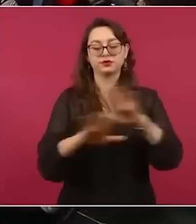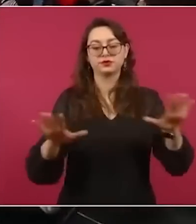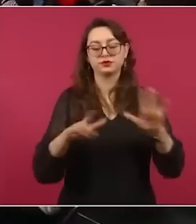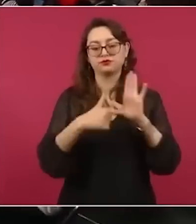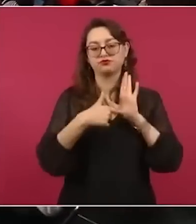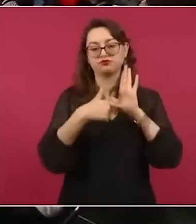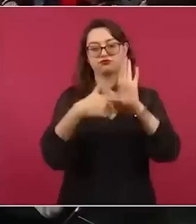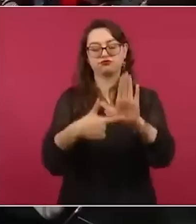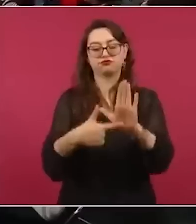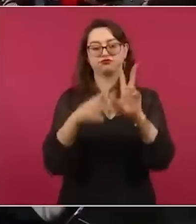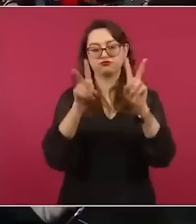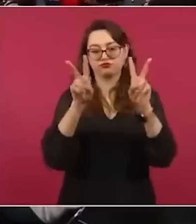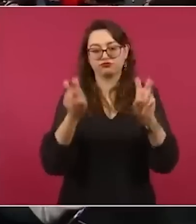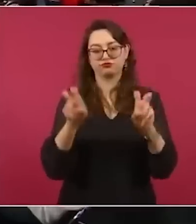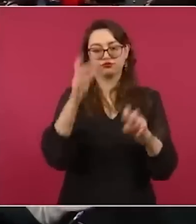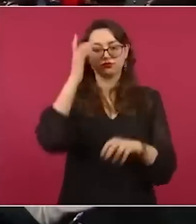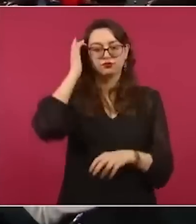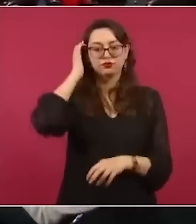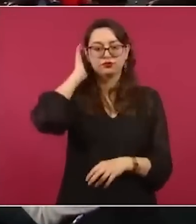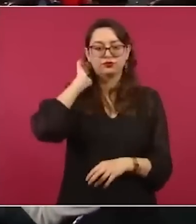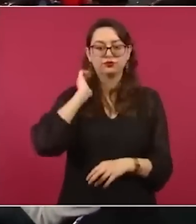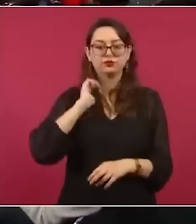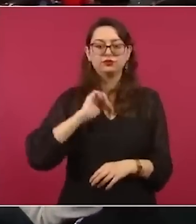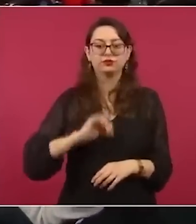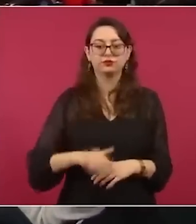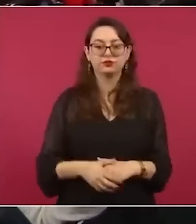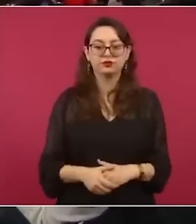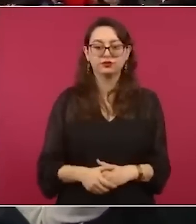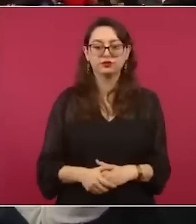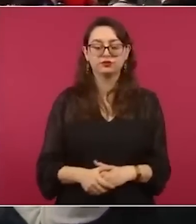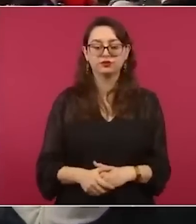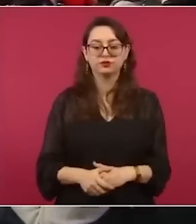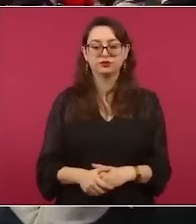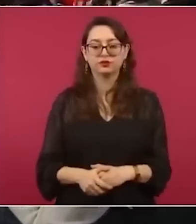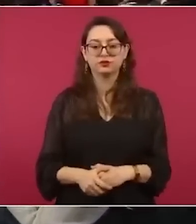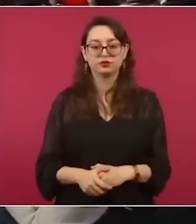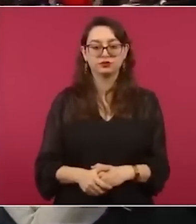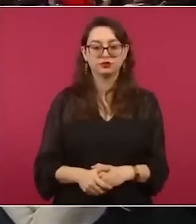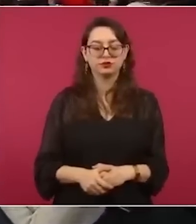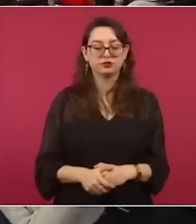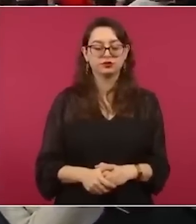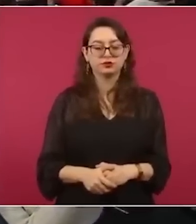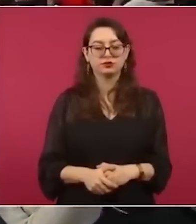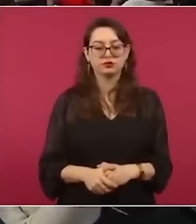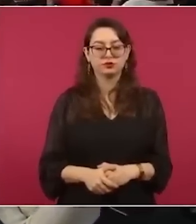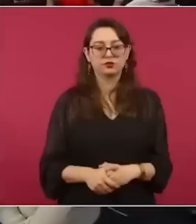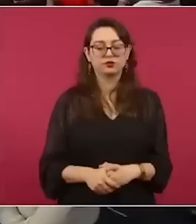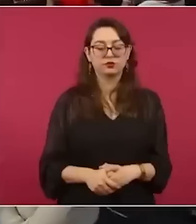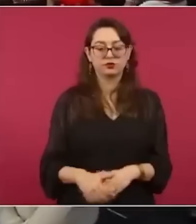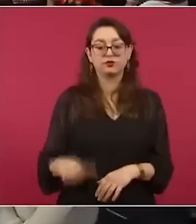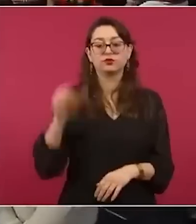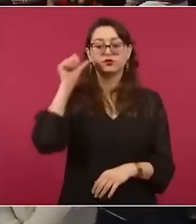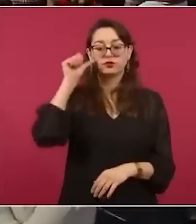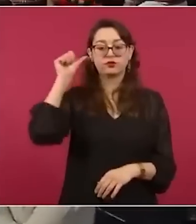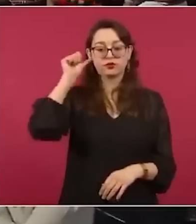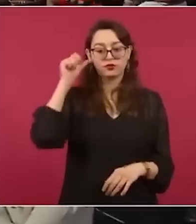ayer el senador Graham